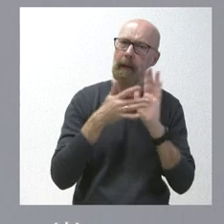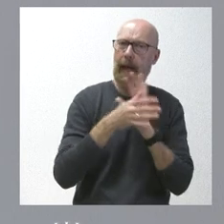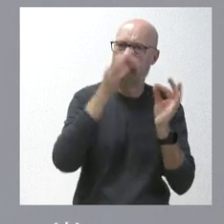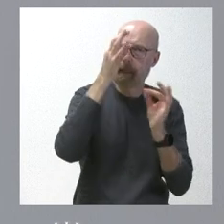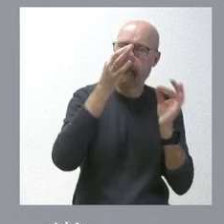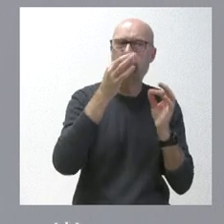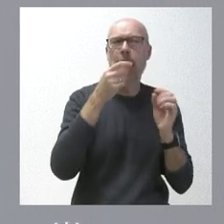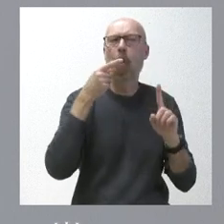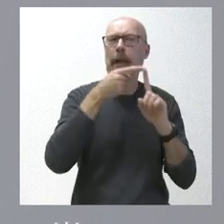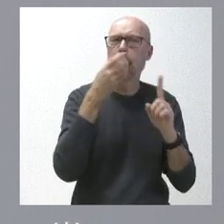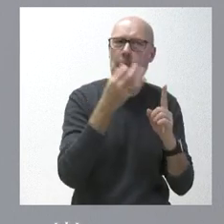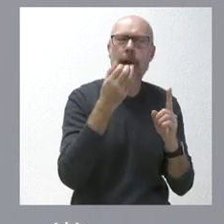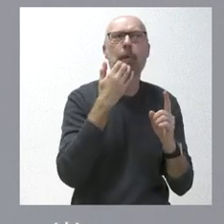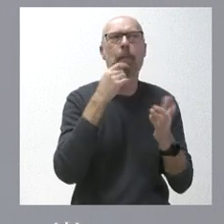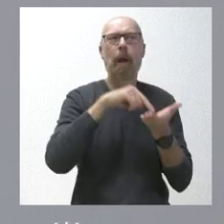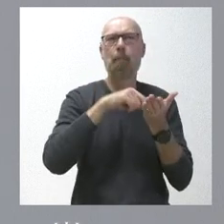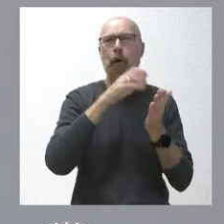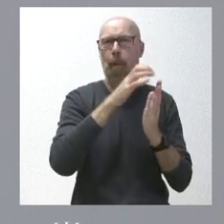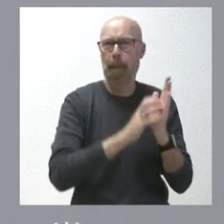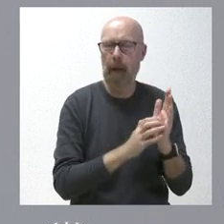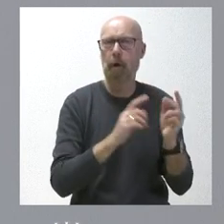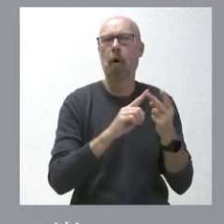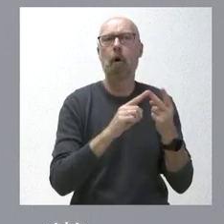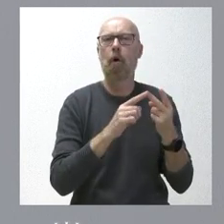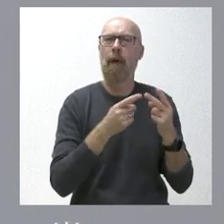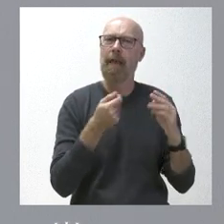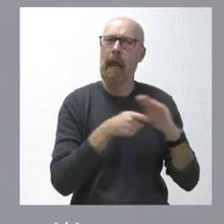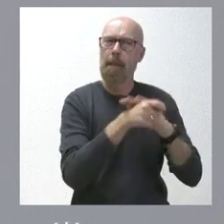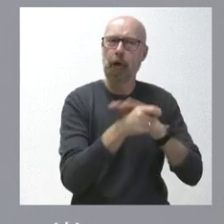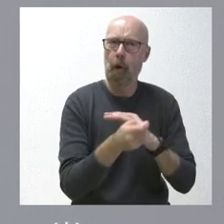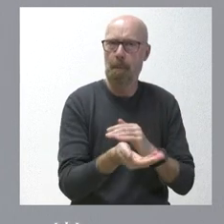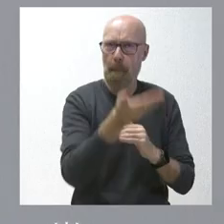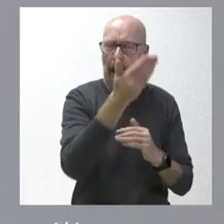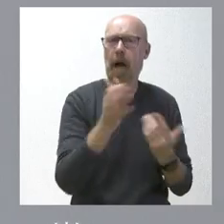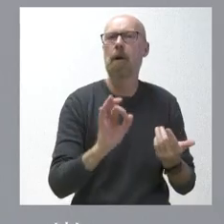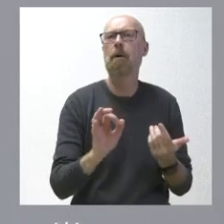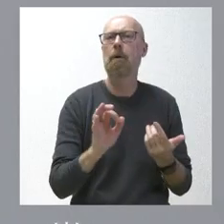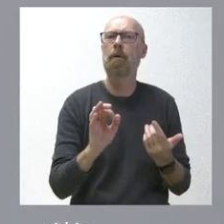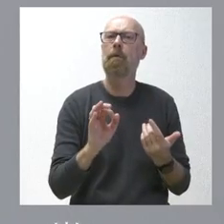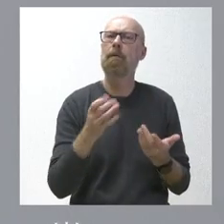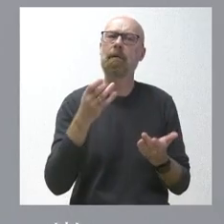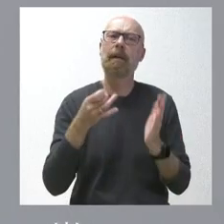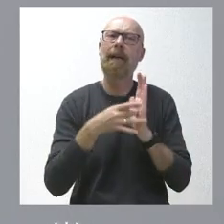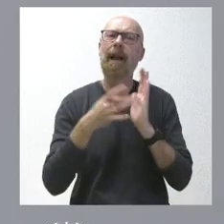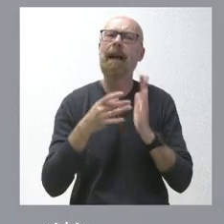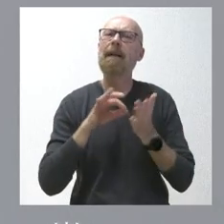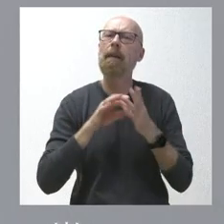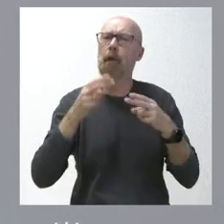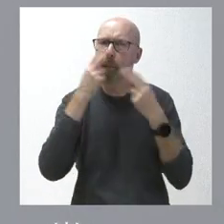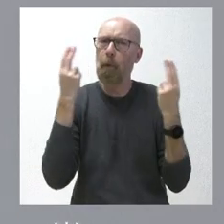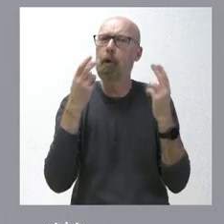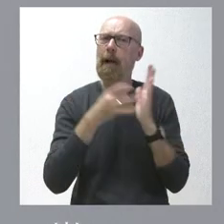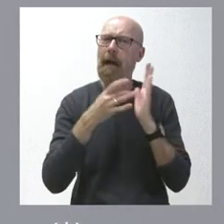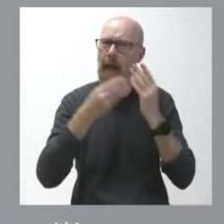buscamos, que es bajar impuestos, que es subir inversiones, que es garantizar la calidad de los servicios públicos, que es comprometernos